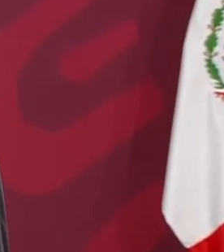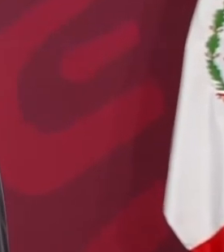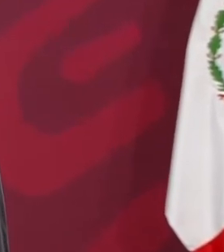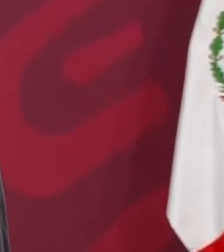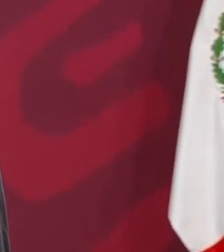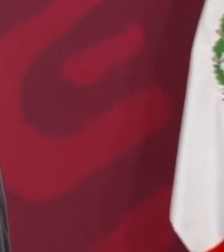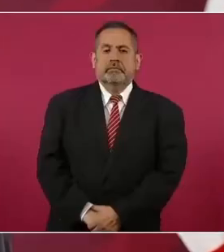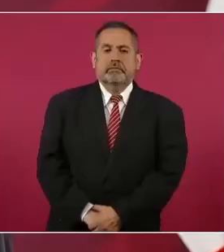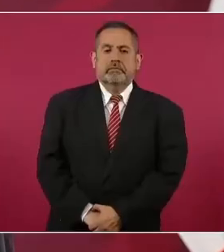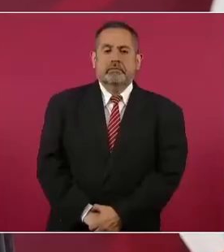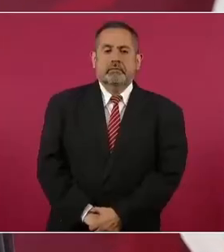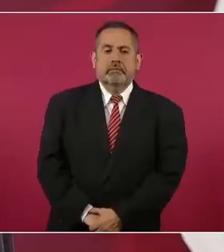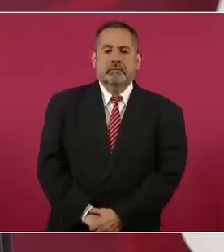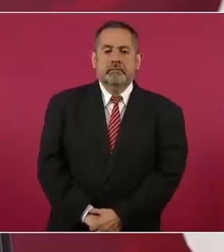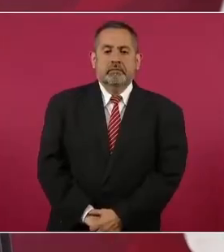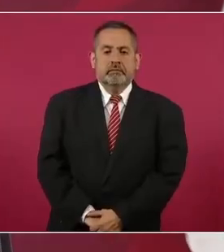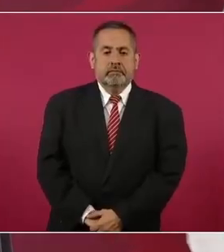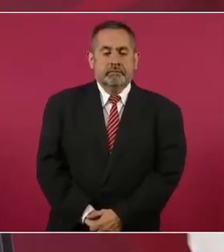se los doy.